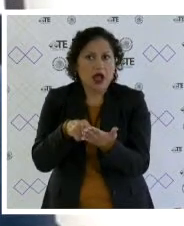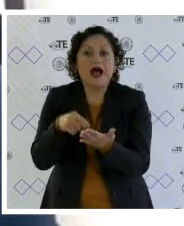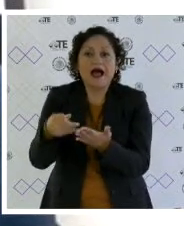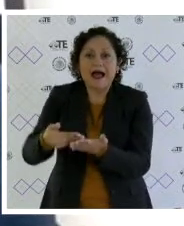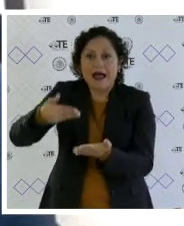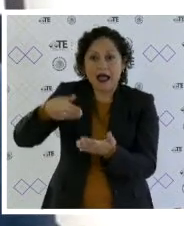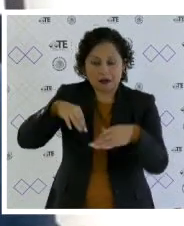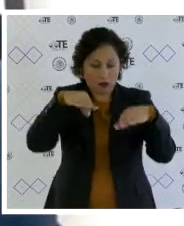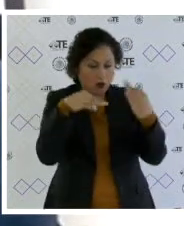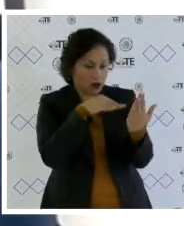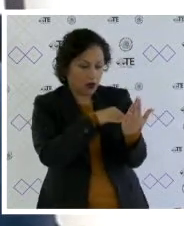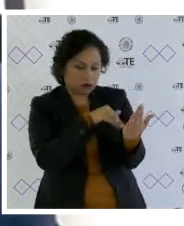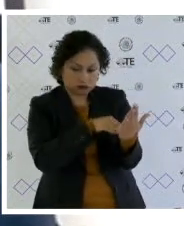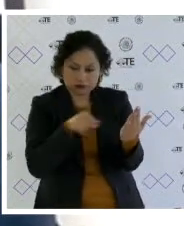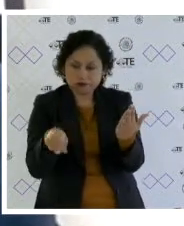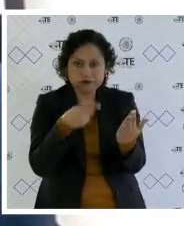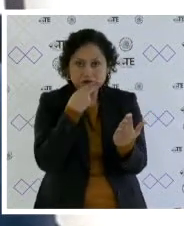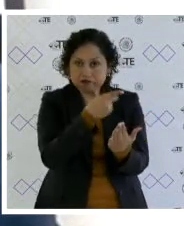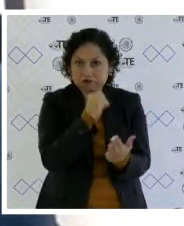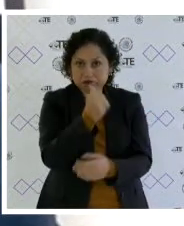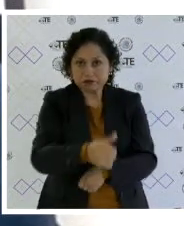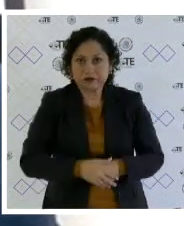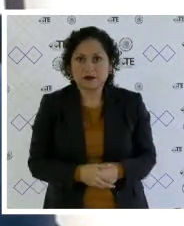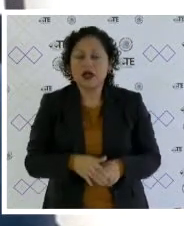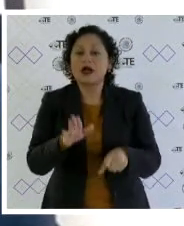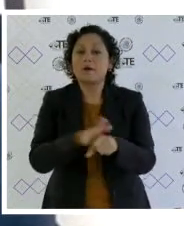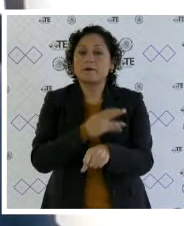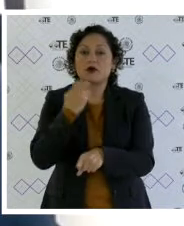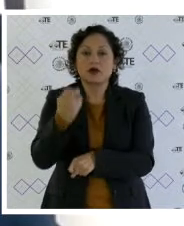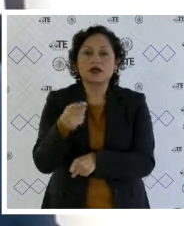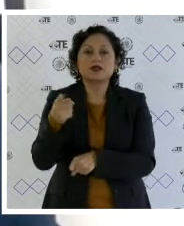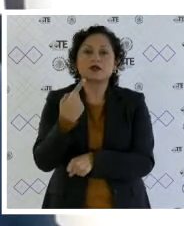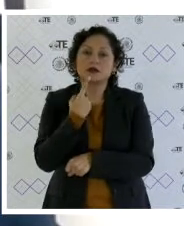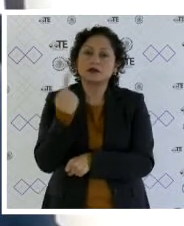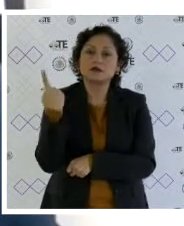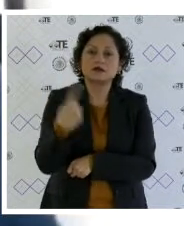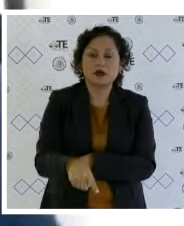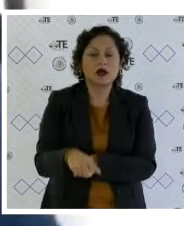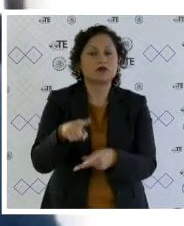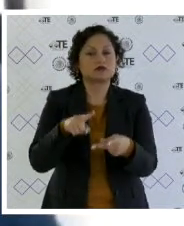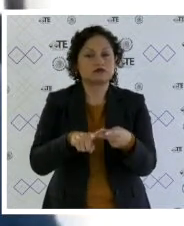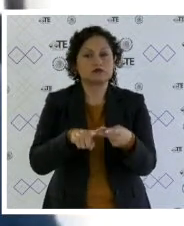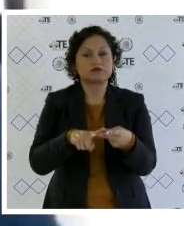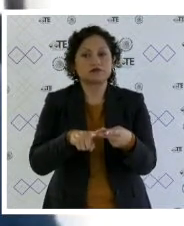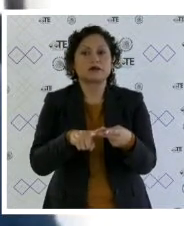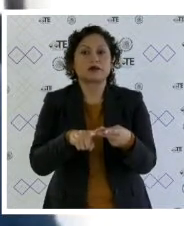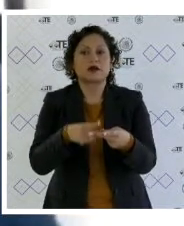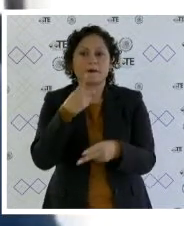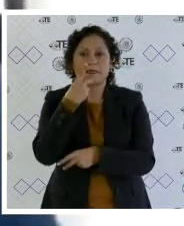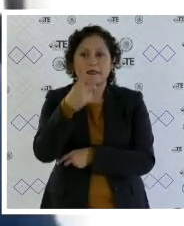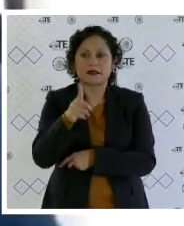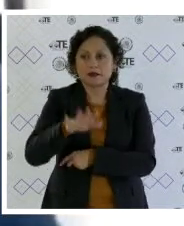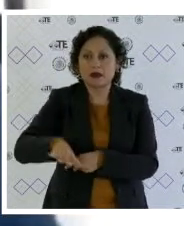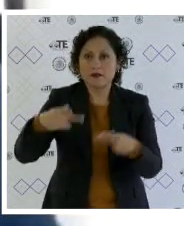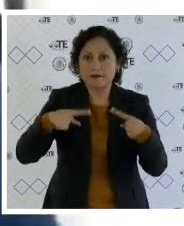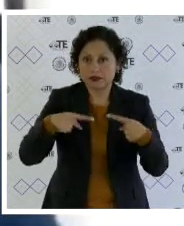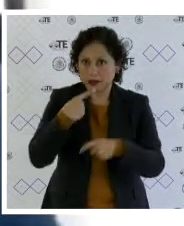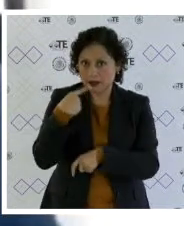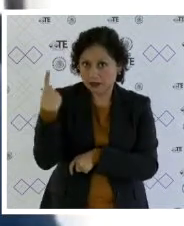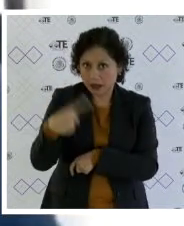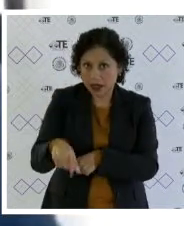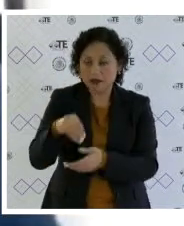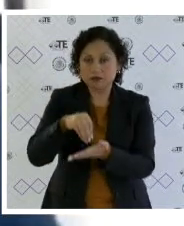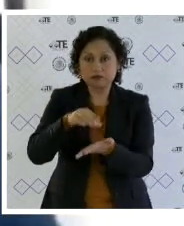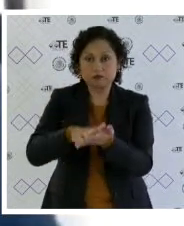de registro. Por otra parte, se propone declarar fundable el agravio relativo a que no se consideró la votación obtenida por la parte actora, ya que la